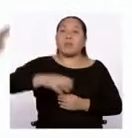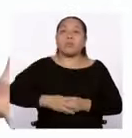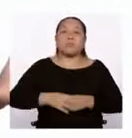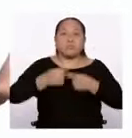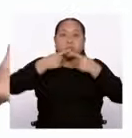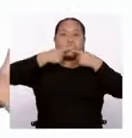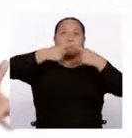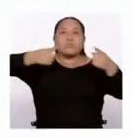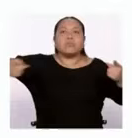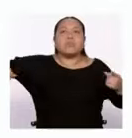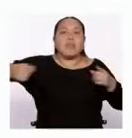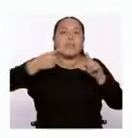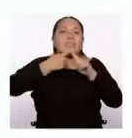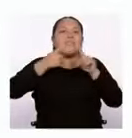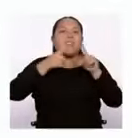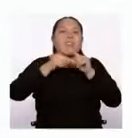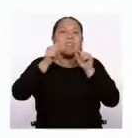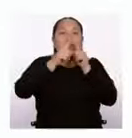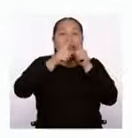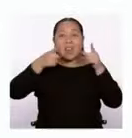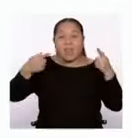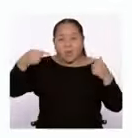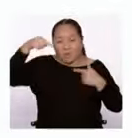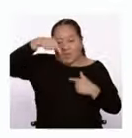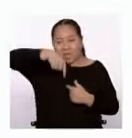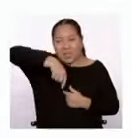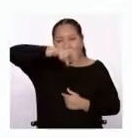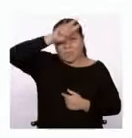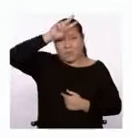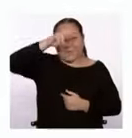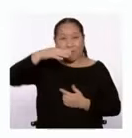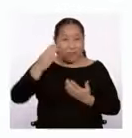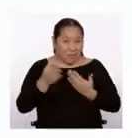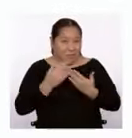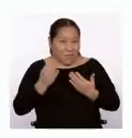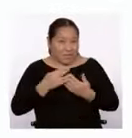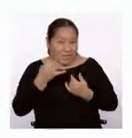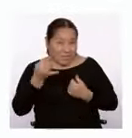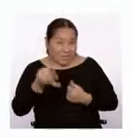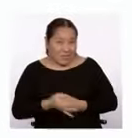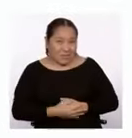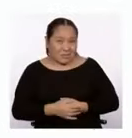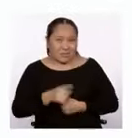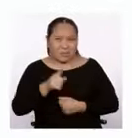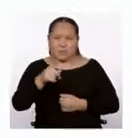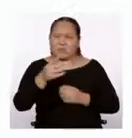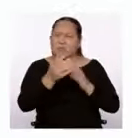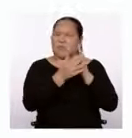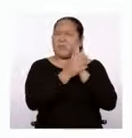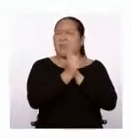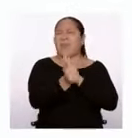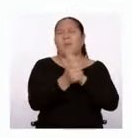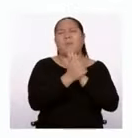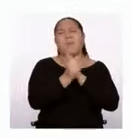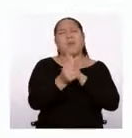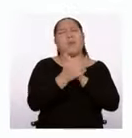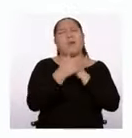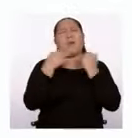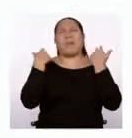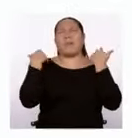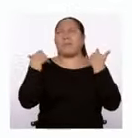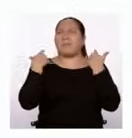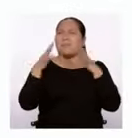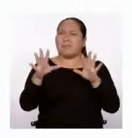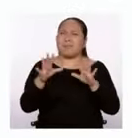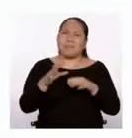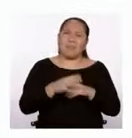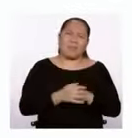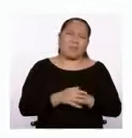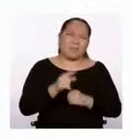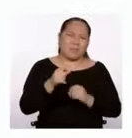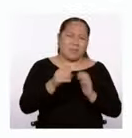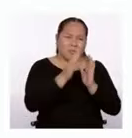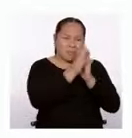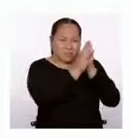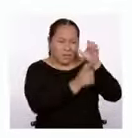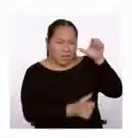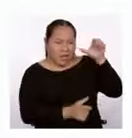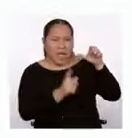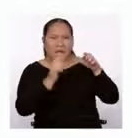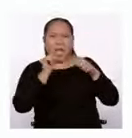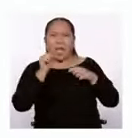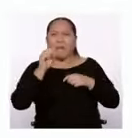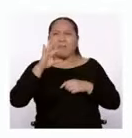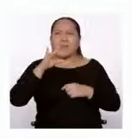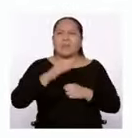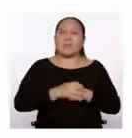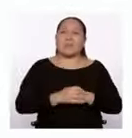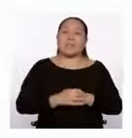del Perú. Fácil, ¿no? A estas alturas ustedes deben ser expertos y expertos en afiches, historietas